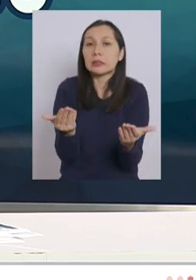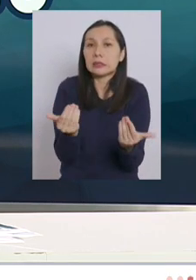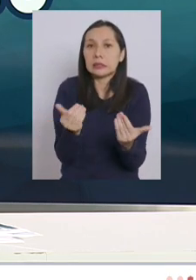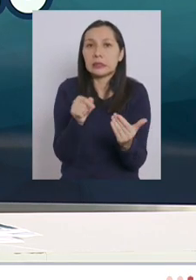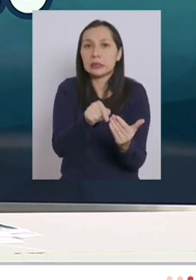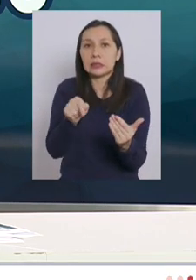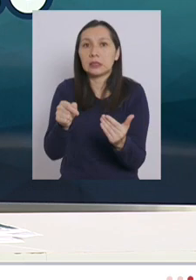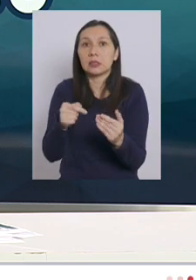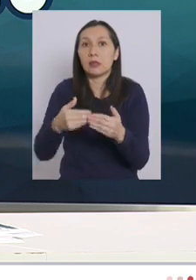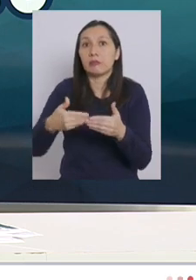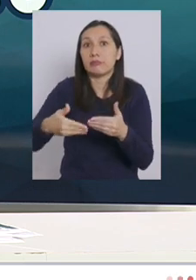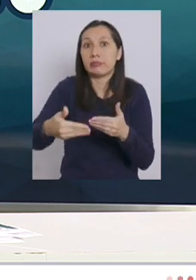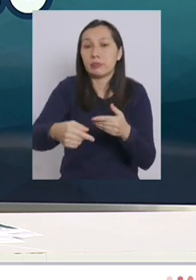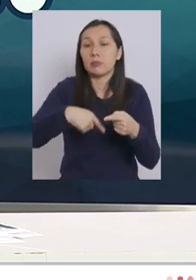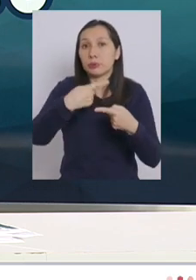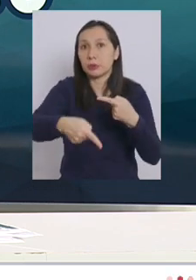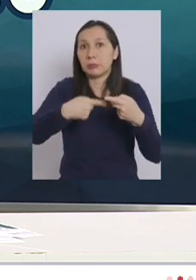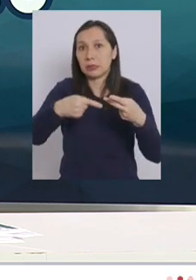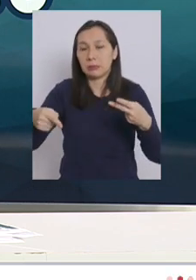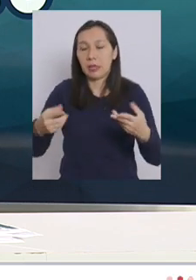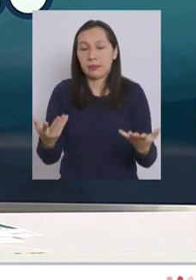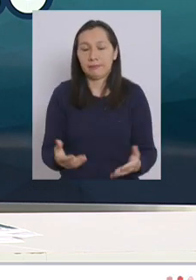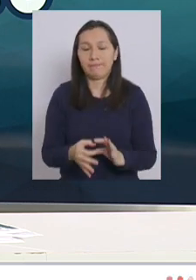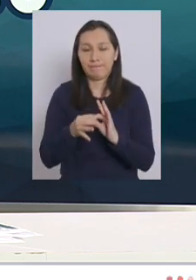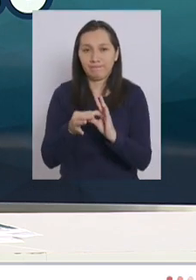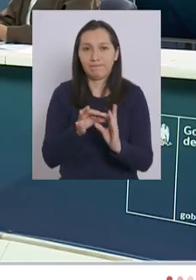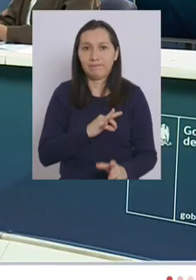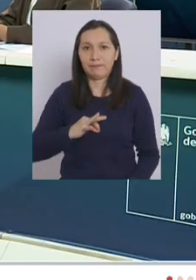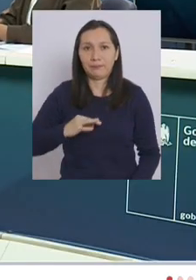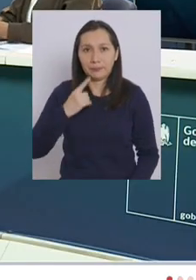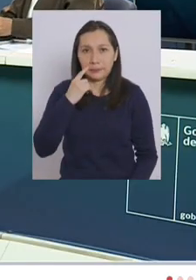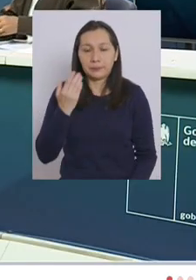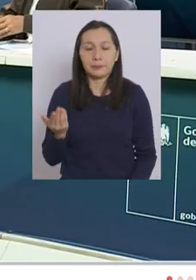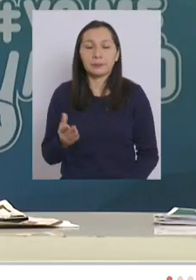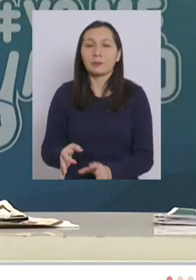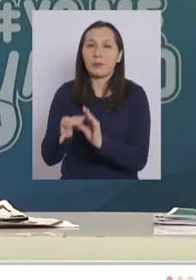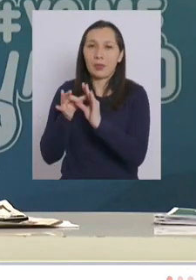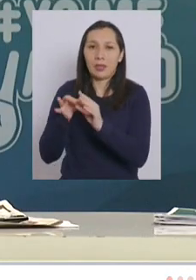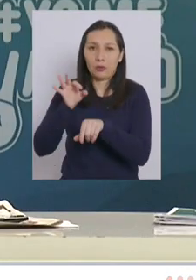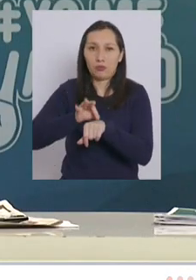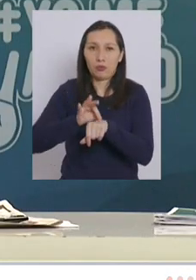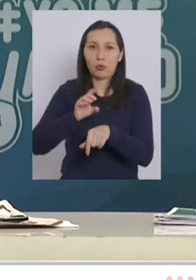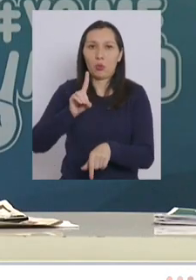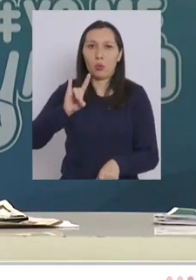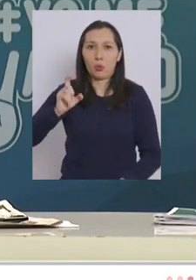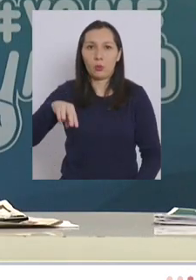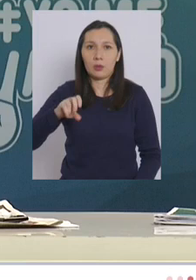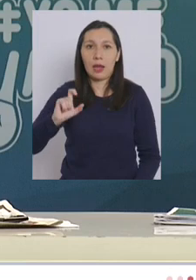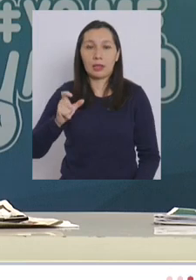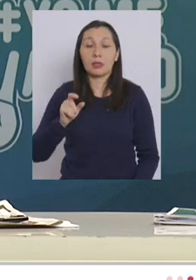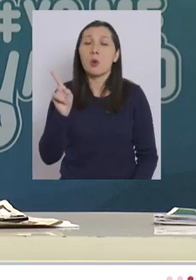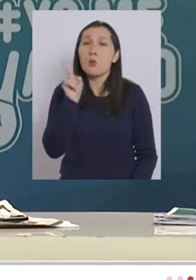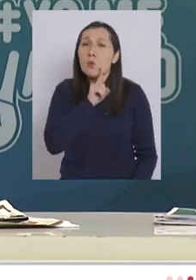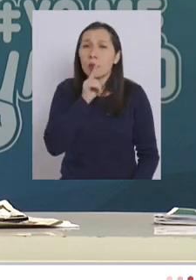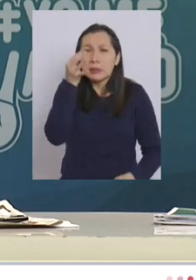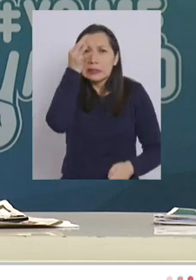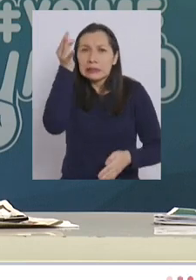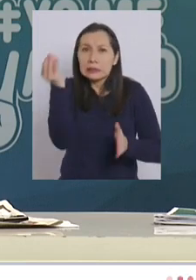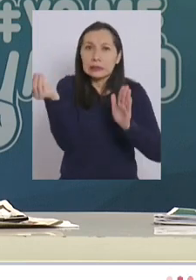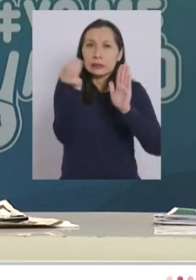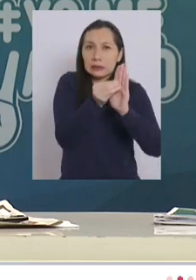necesidades que se vienen la semana siguiente. Gracias, Ministro. Muchas gracias, Doctor Duñac. Quiero agregar un detalle.